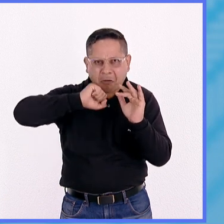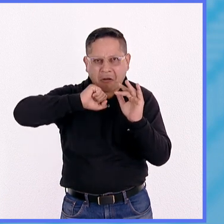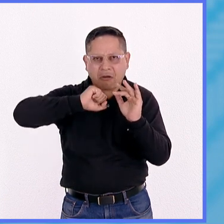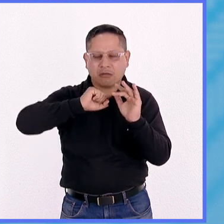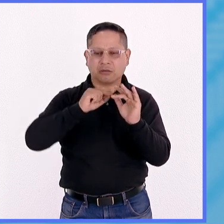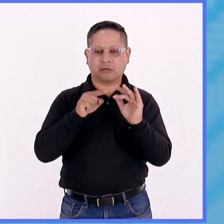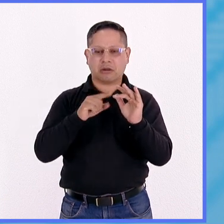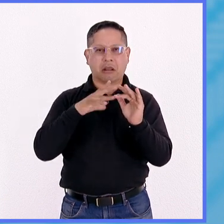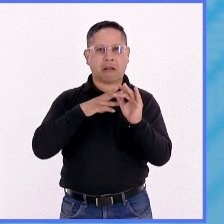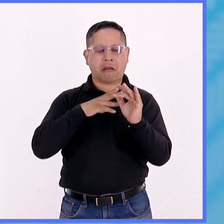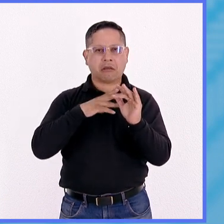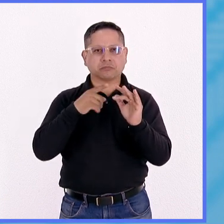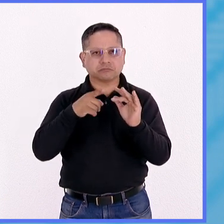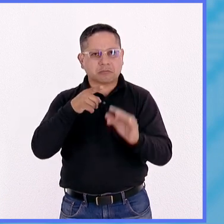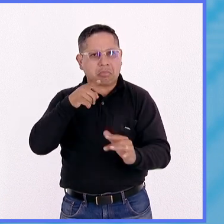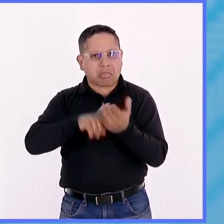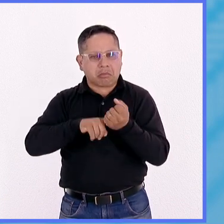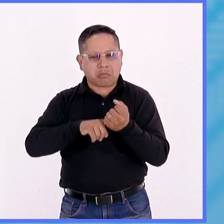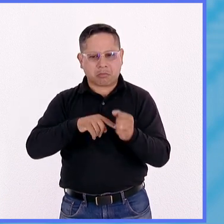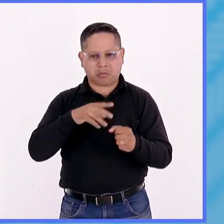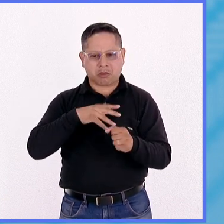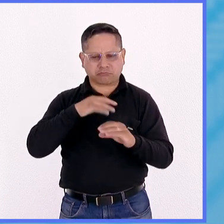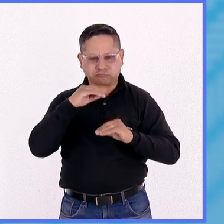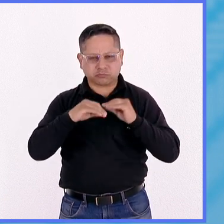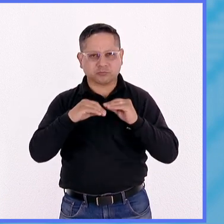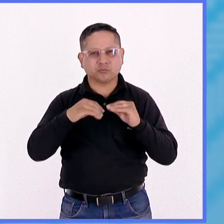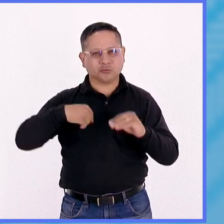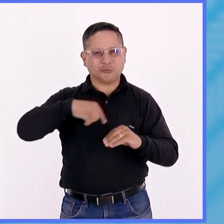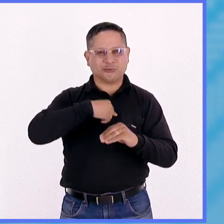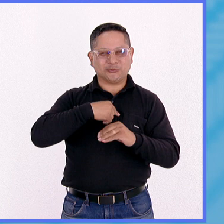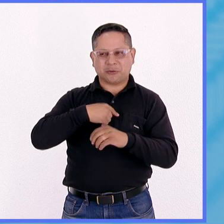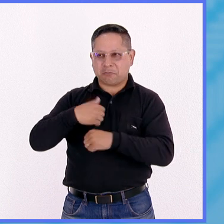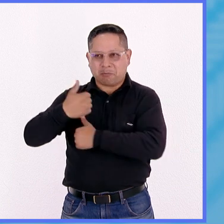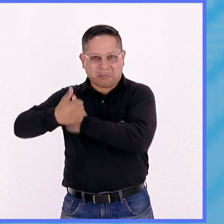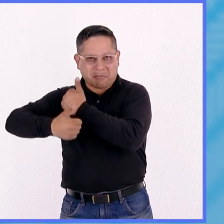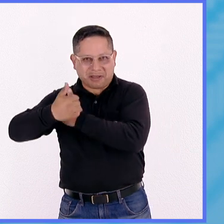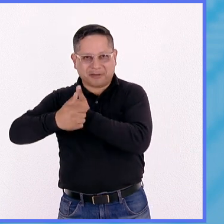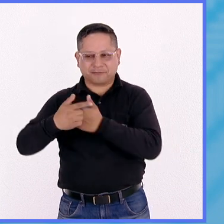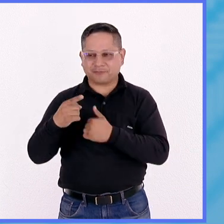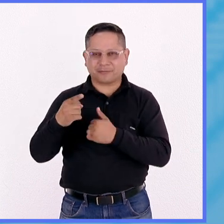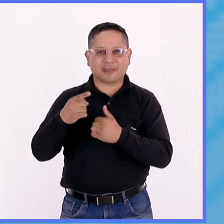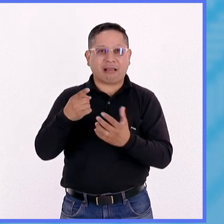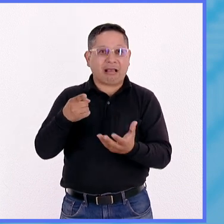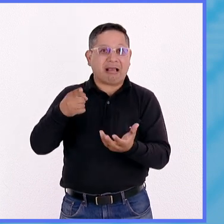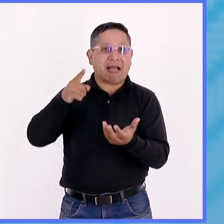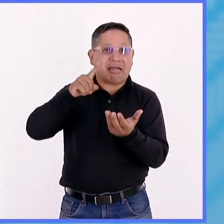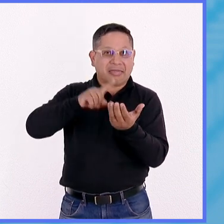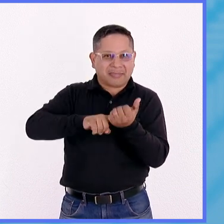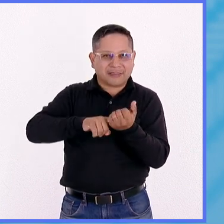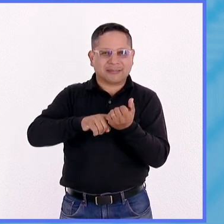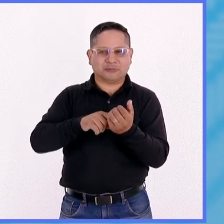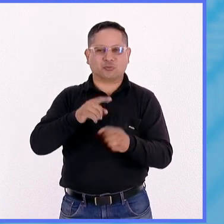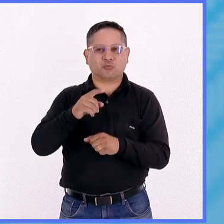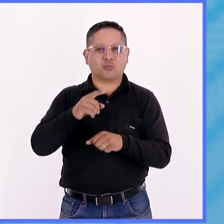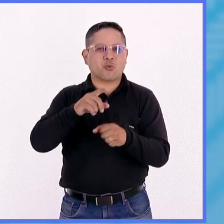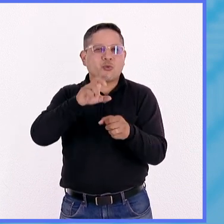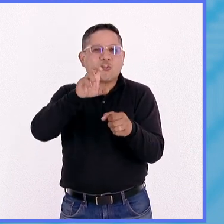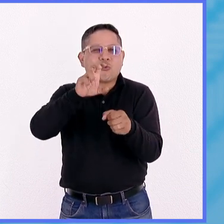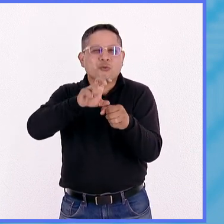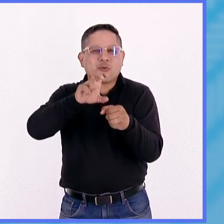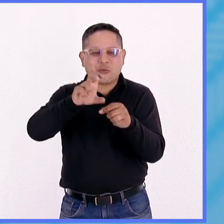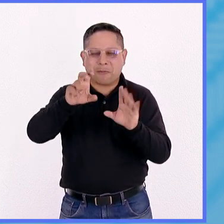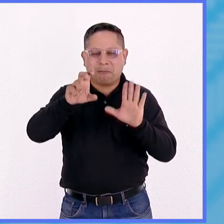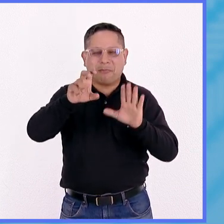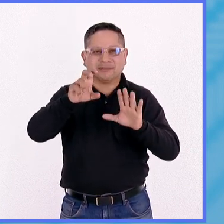incluso en el caso de los concursos que organizamos lleva a un astronauta que es un pequeño huevo dentro. Y bueno,